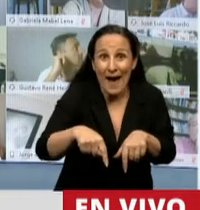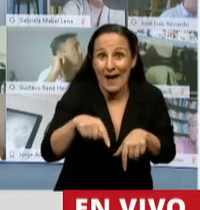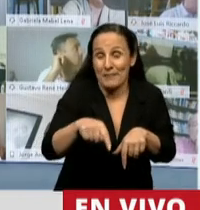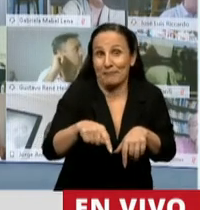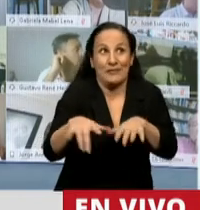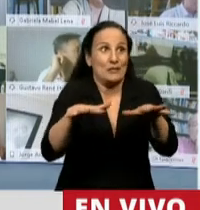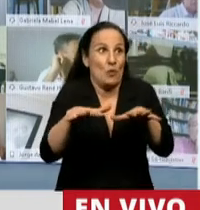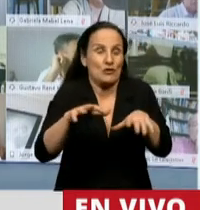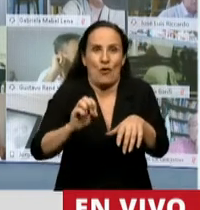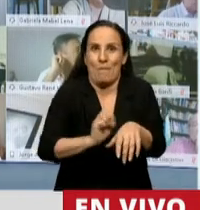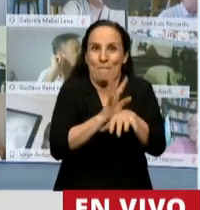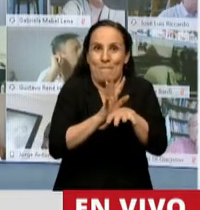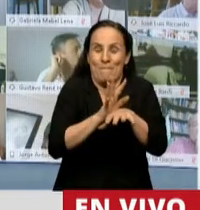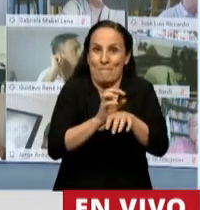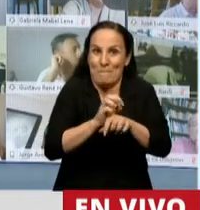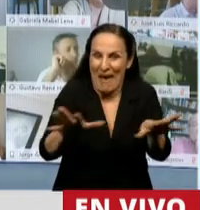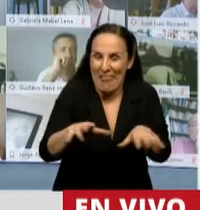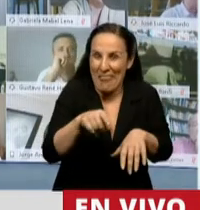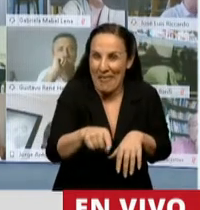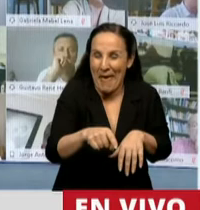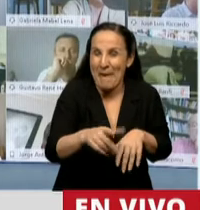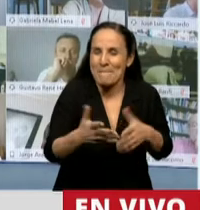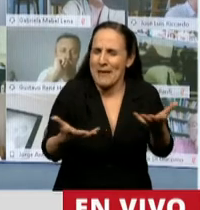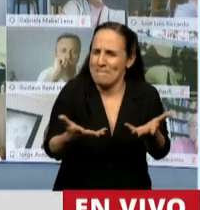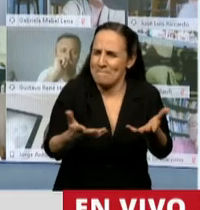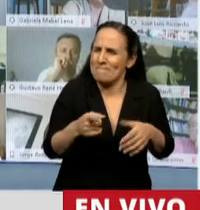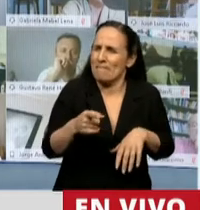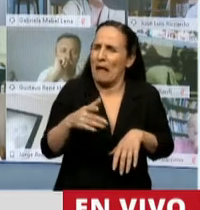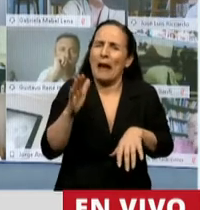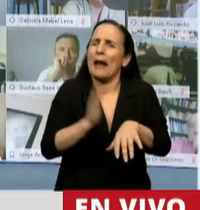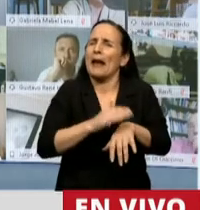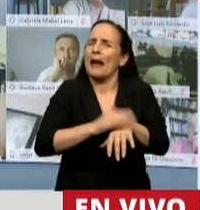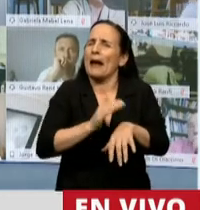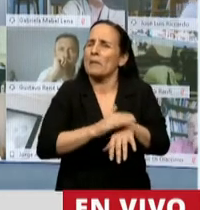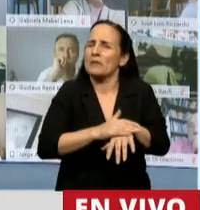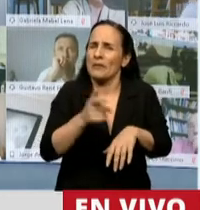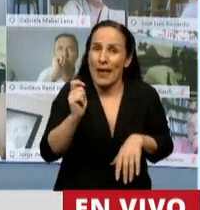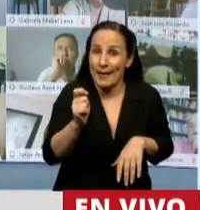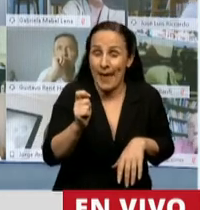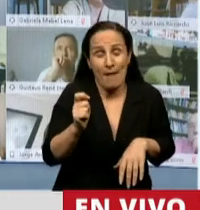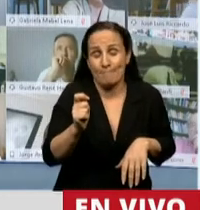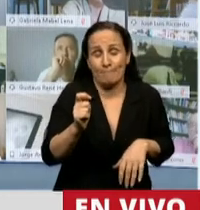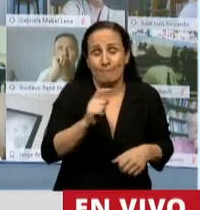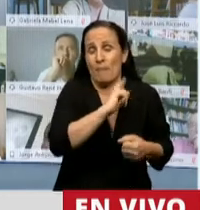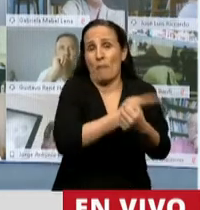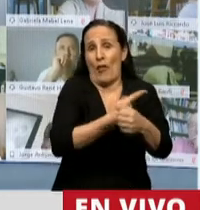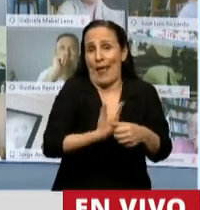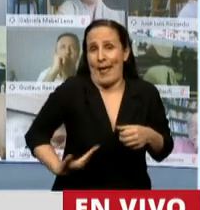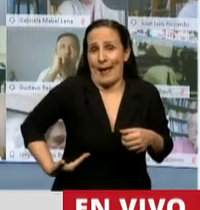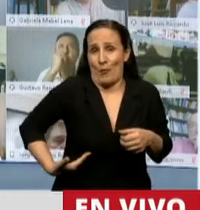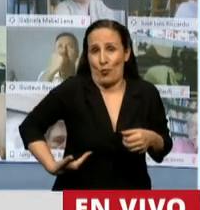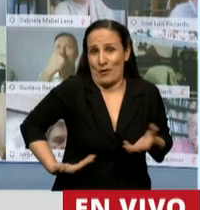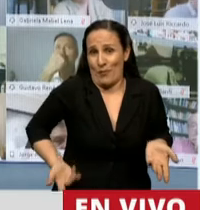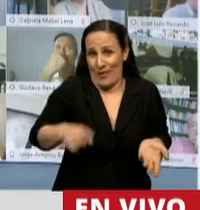pandemia, de cuarentena, la responsabilidad exclusiva sería del Poder Ejecutivo Nacional.